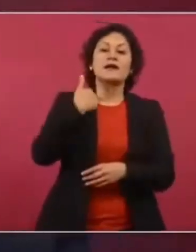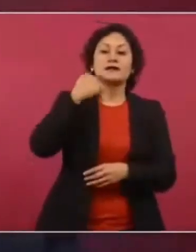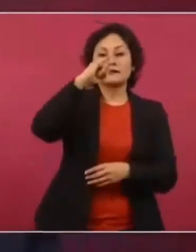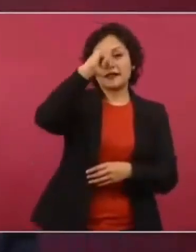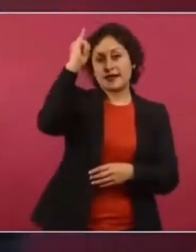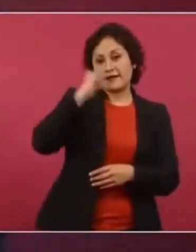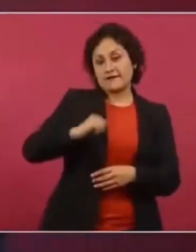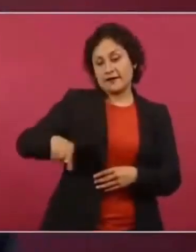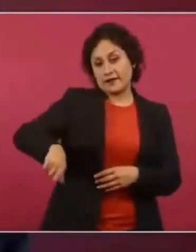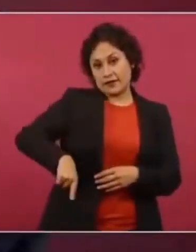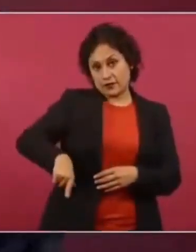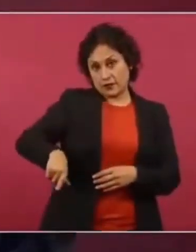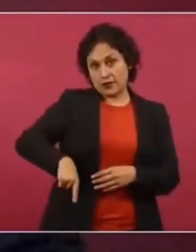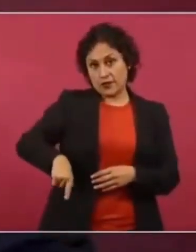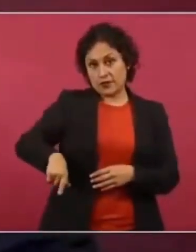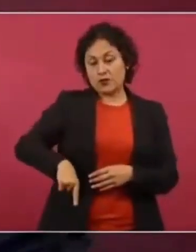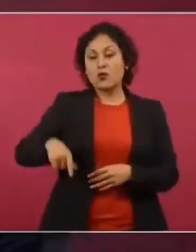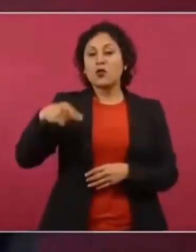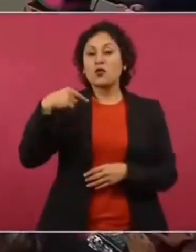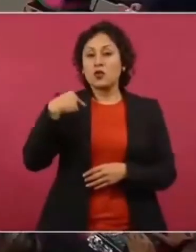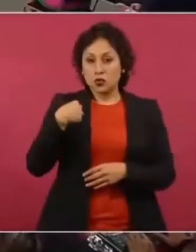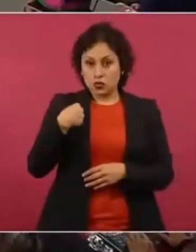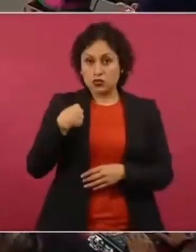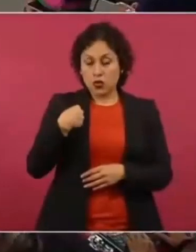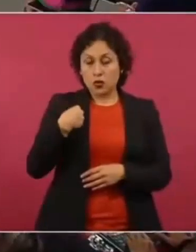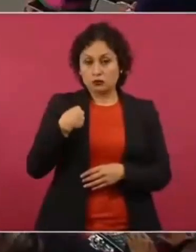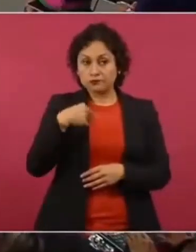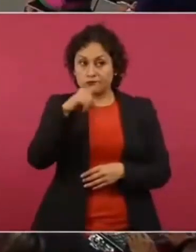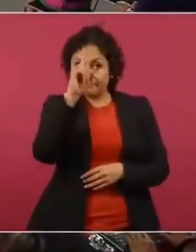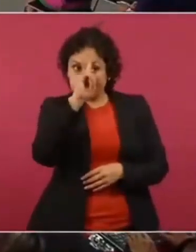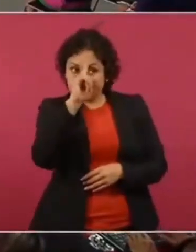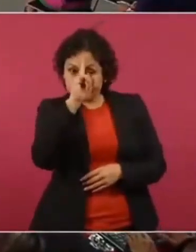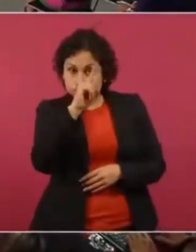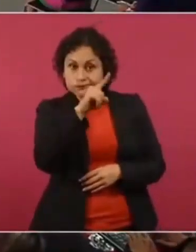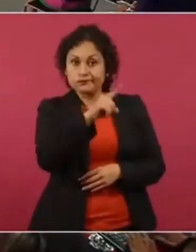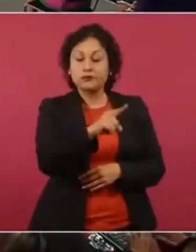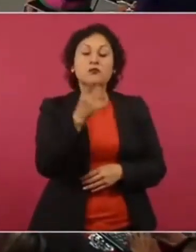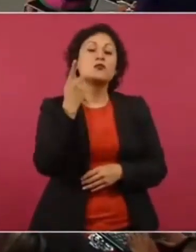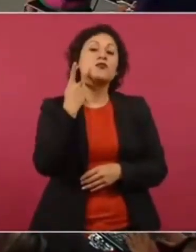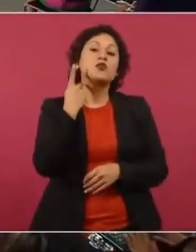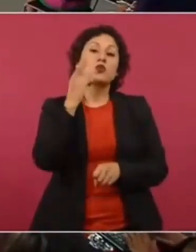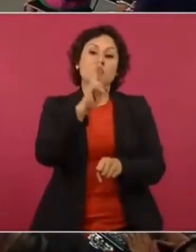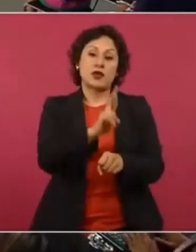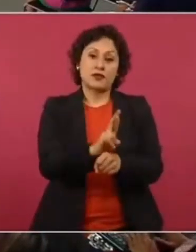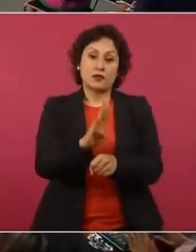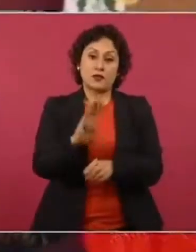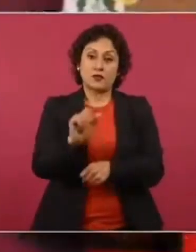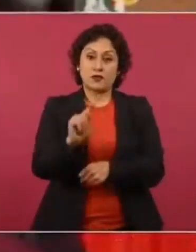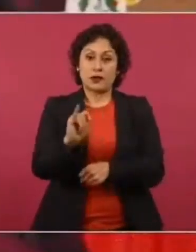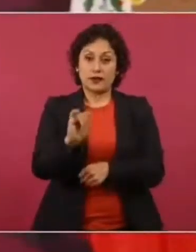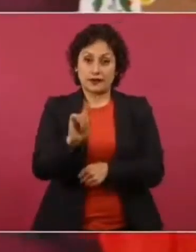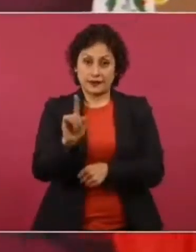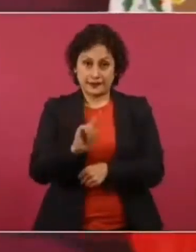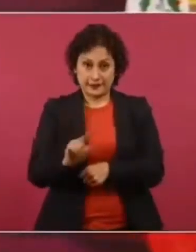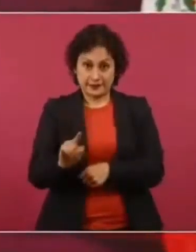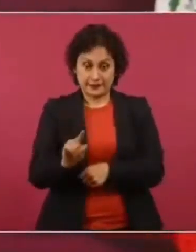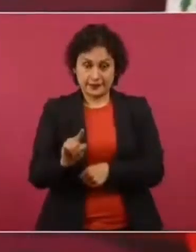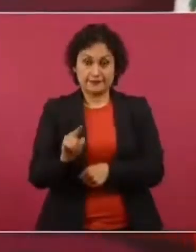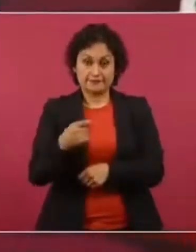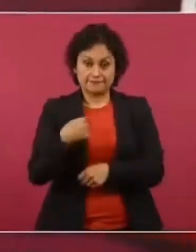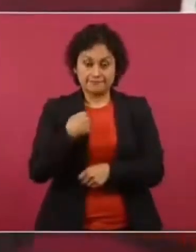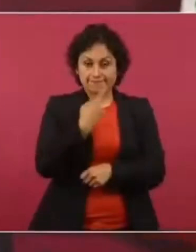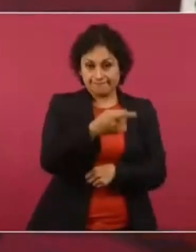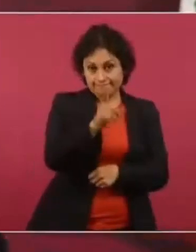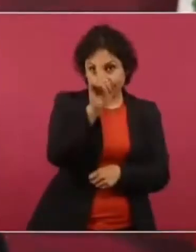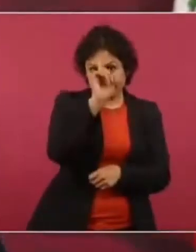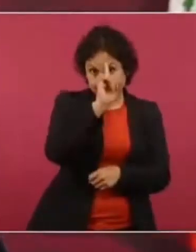al procurador Batis de que esos pleitos de